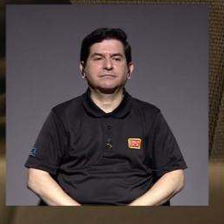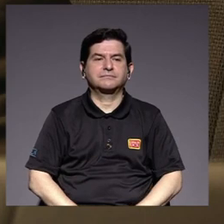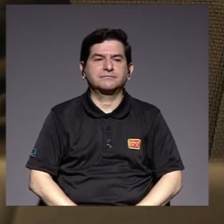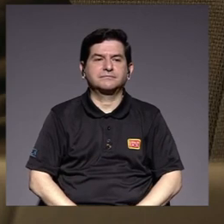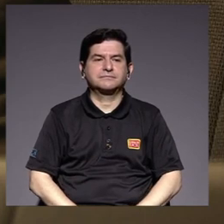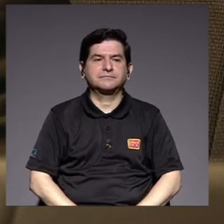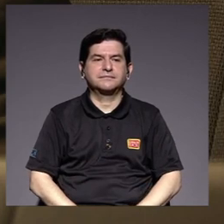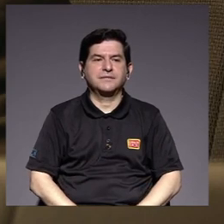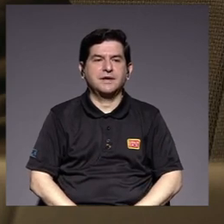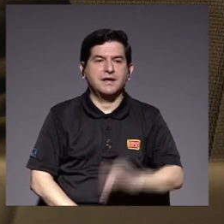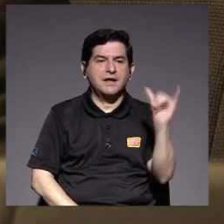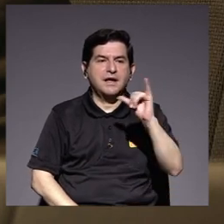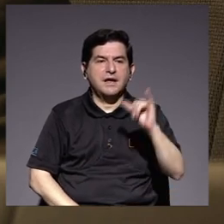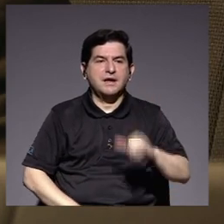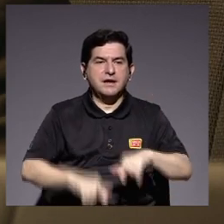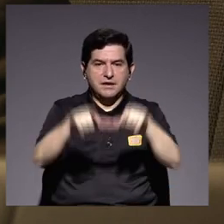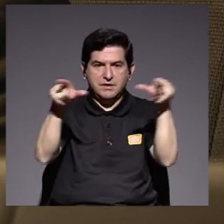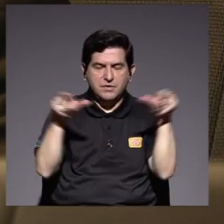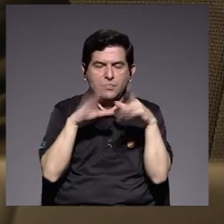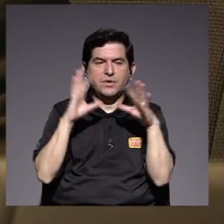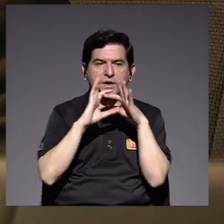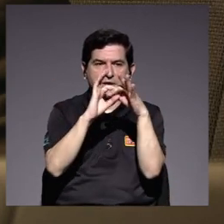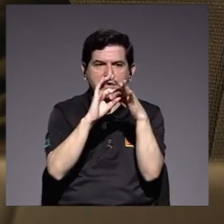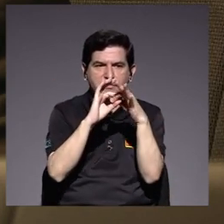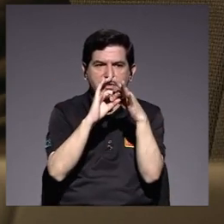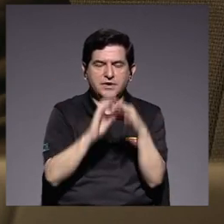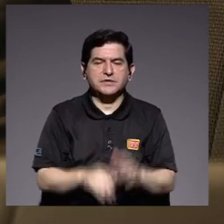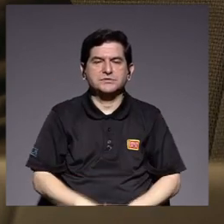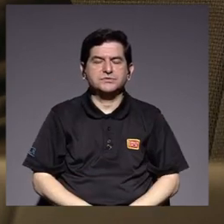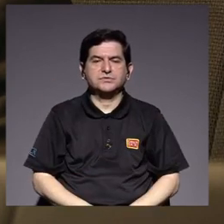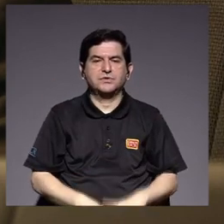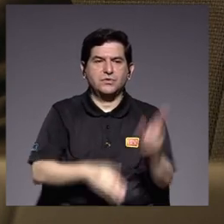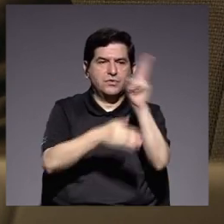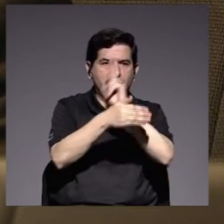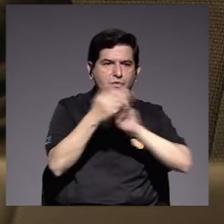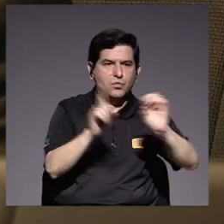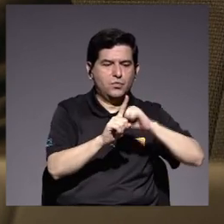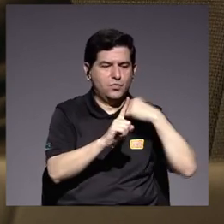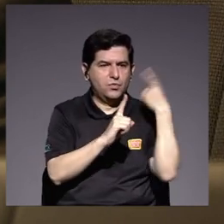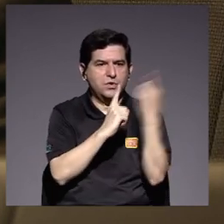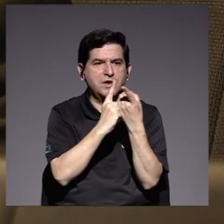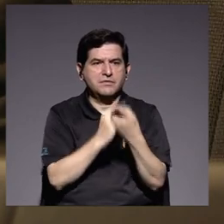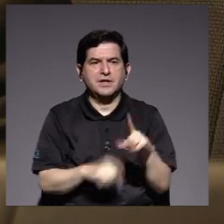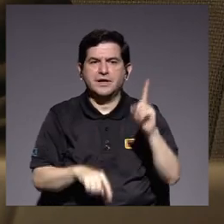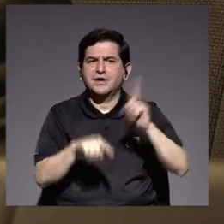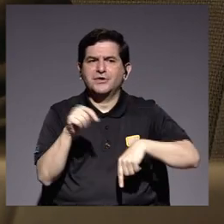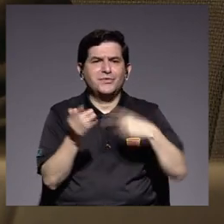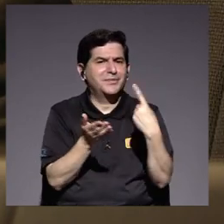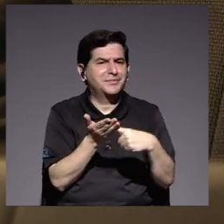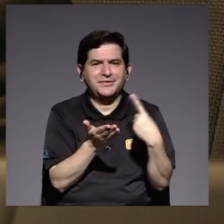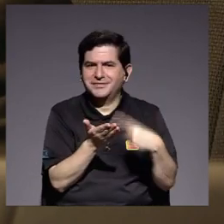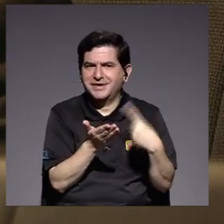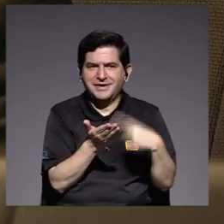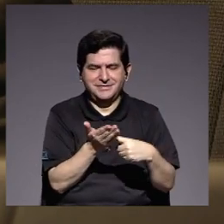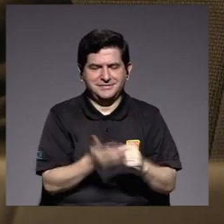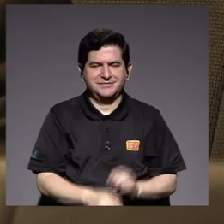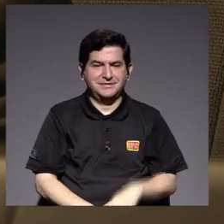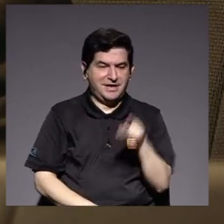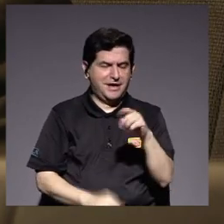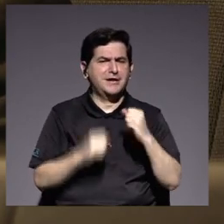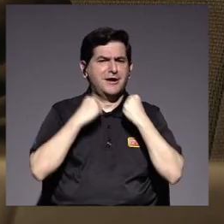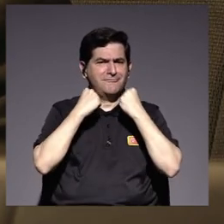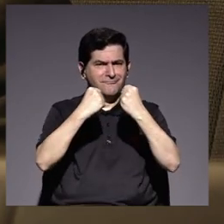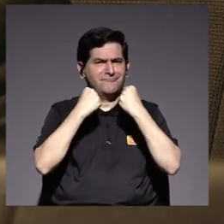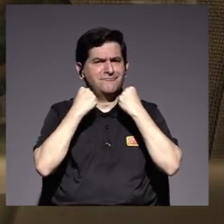en estas mismas sedes se forja una relación universidad universidad sociedad que es indiscutiblemente una de las más